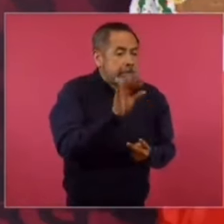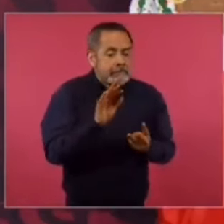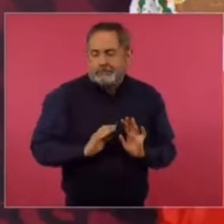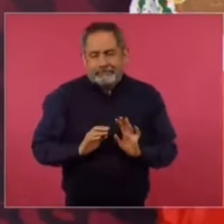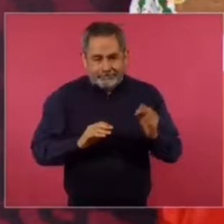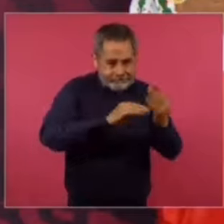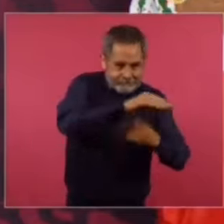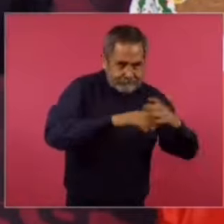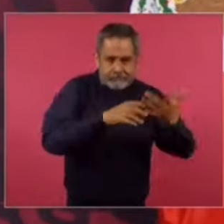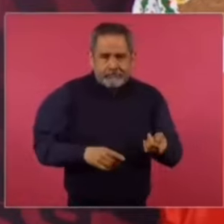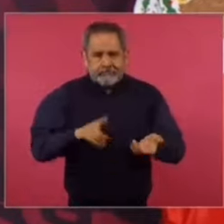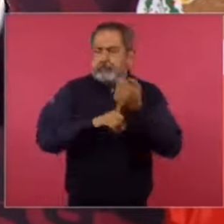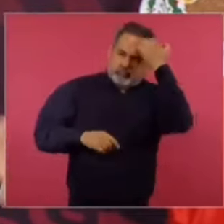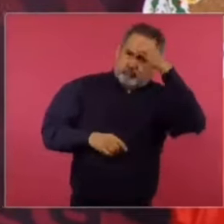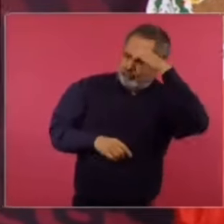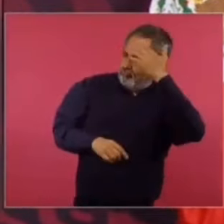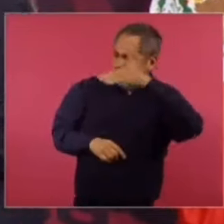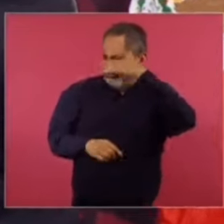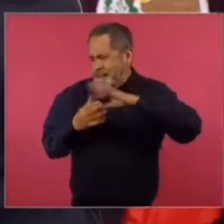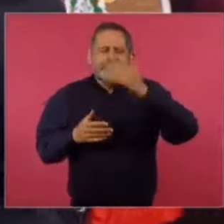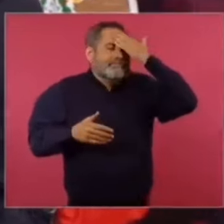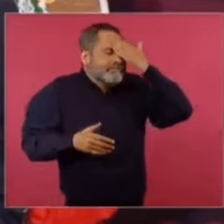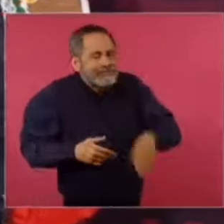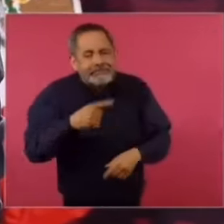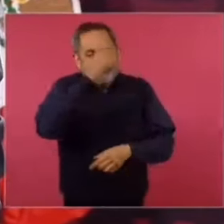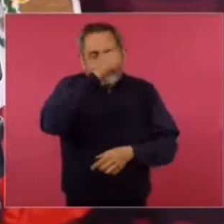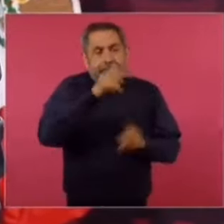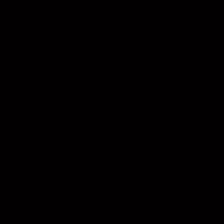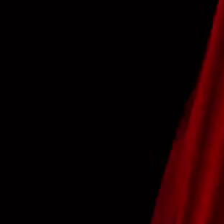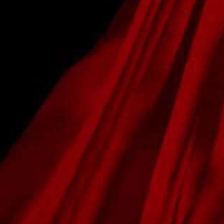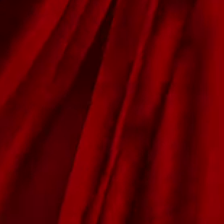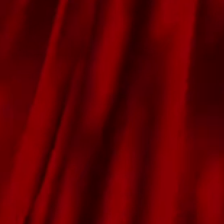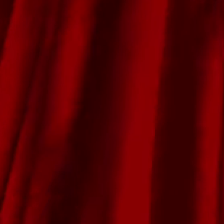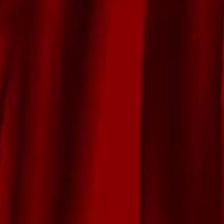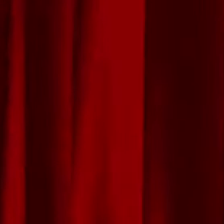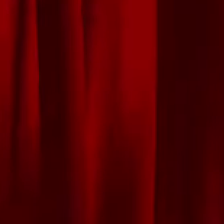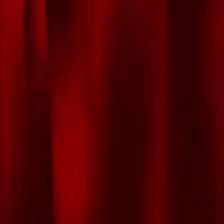No nada más los expertos, ya lo sabemos, cómo opinan los expertos. ¡Suscríbete al